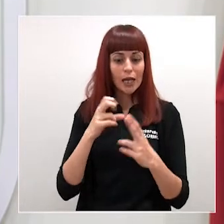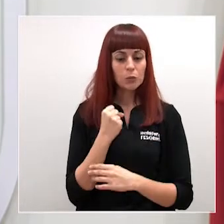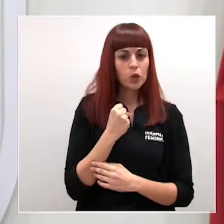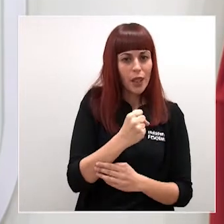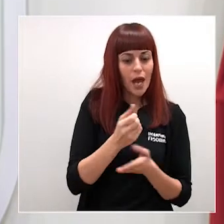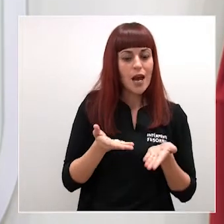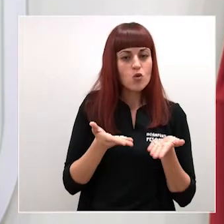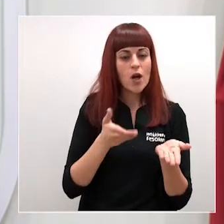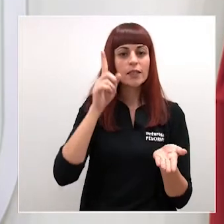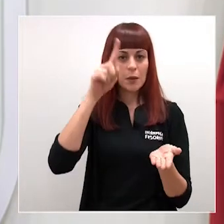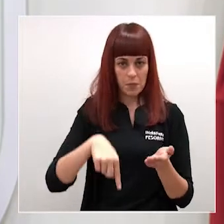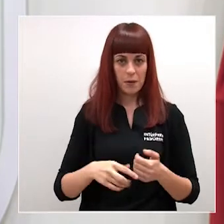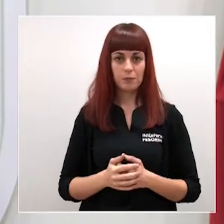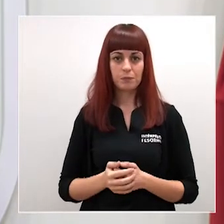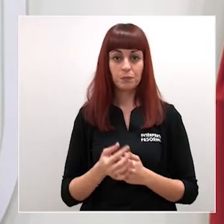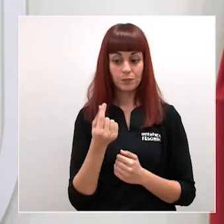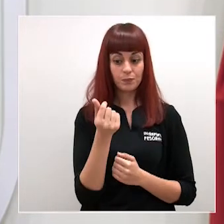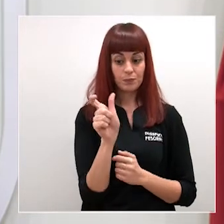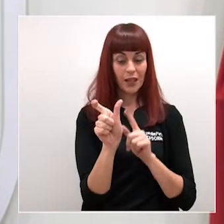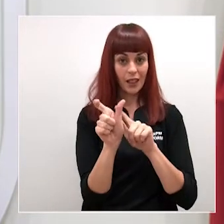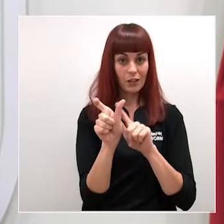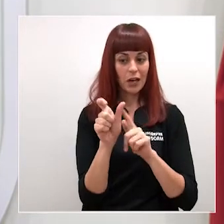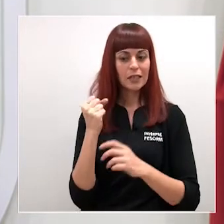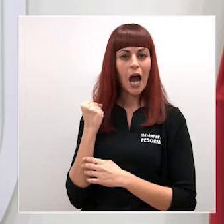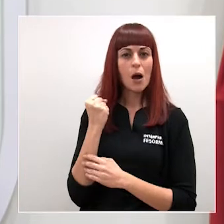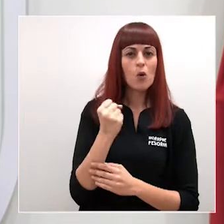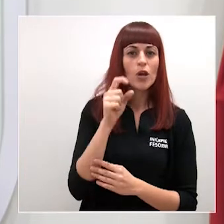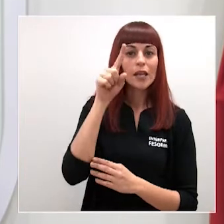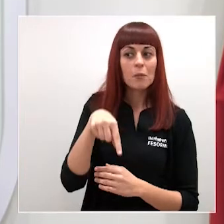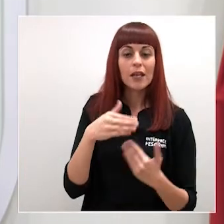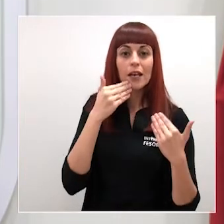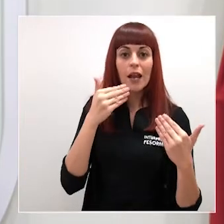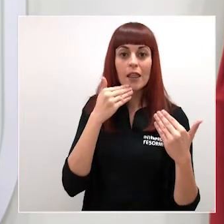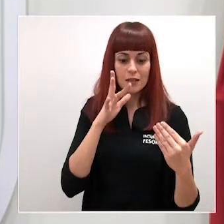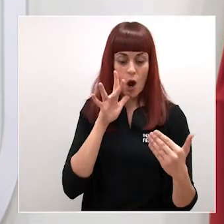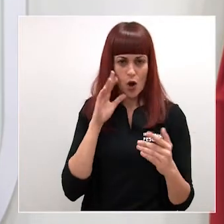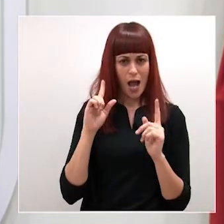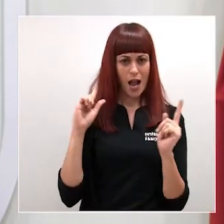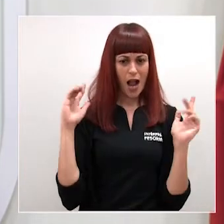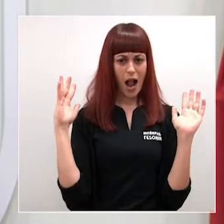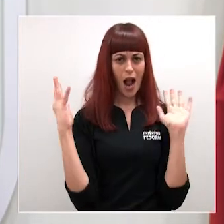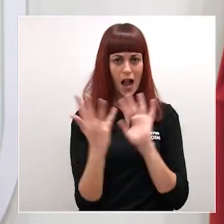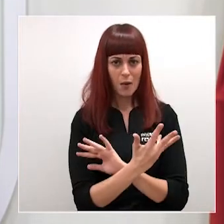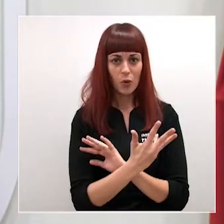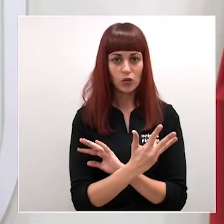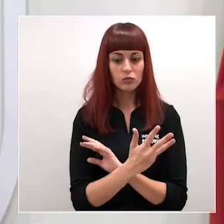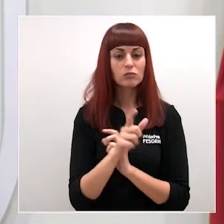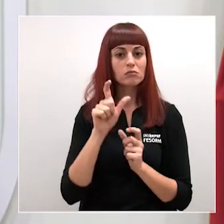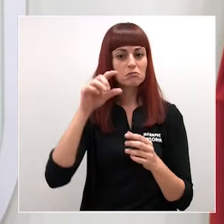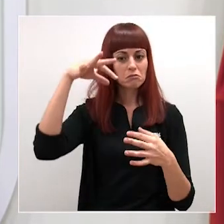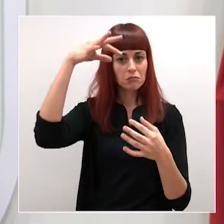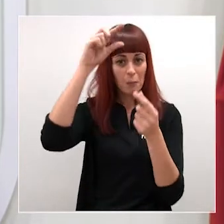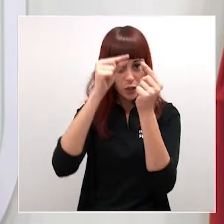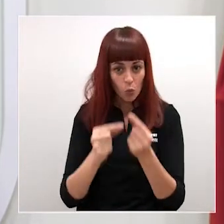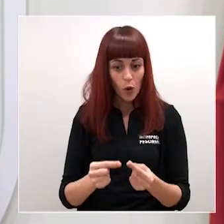Unas cifras que se verán aún más reforzadas con los cambios en los que ya estamos trabajando junto con todas aquellas partidas